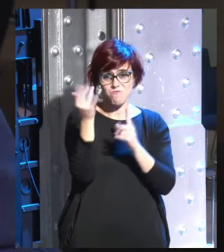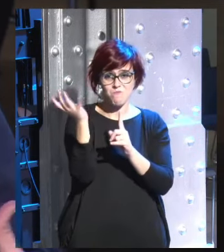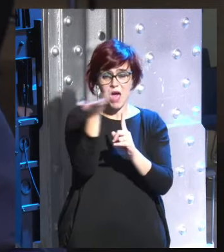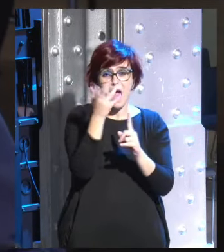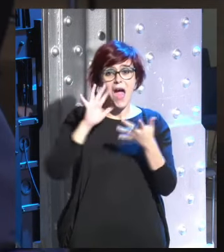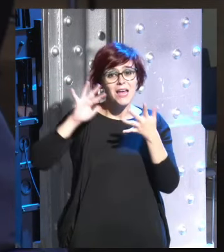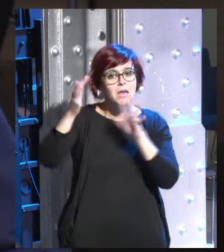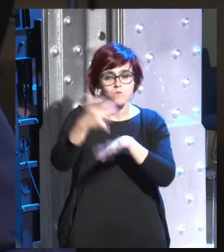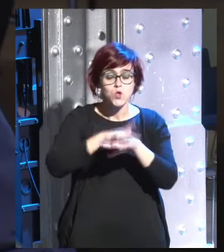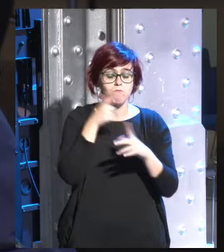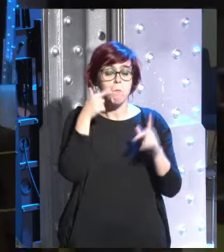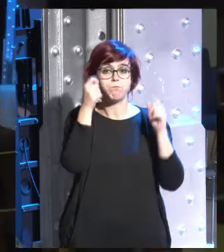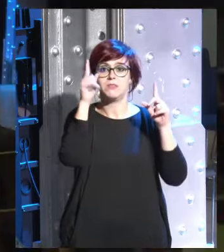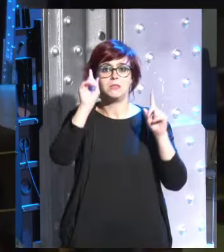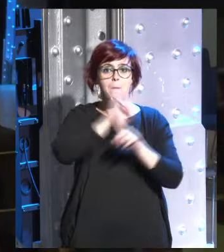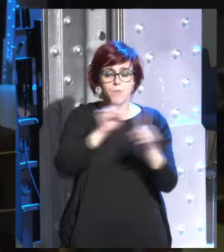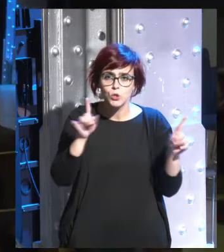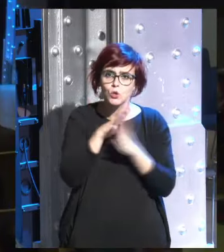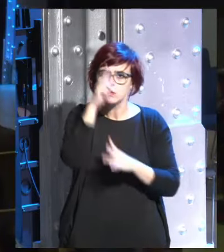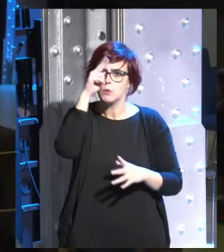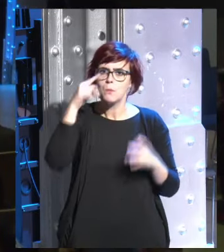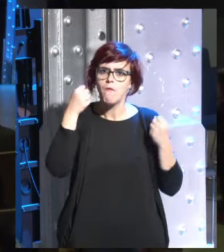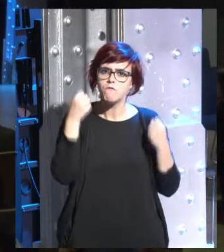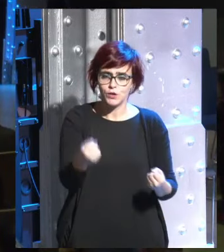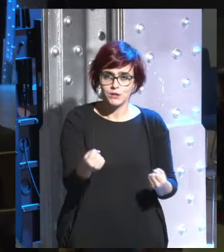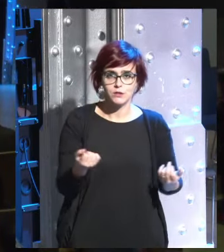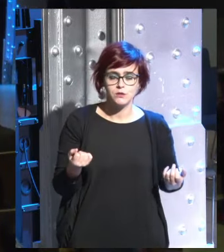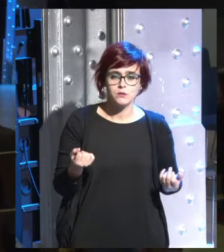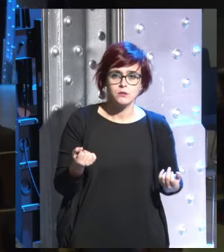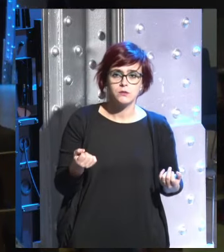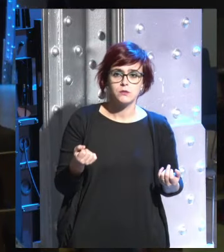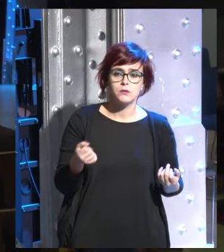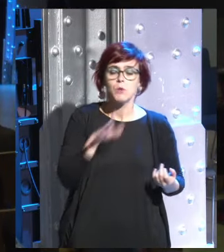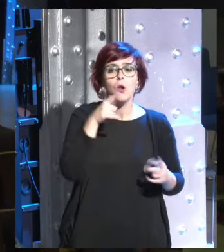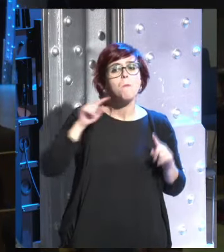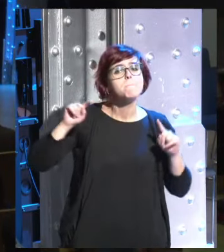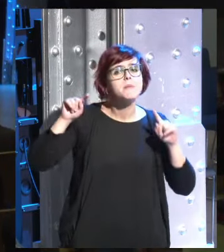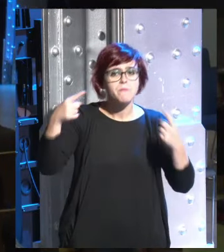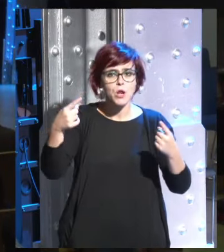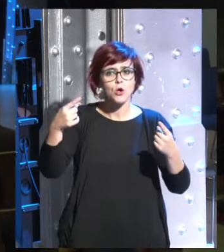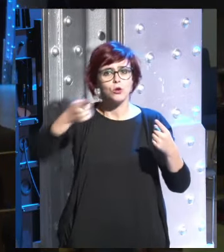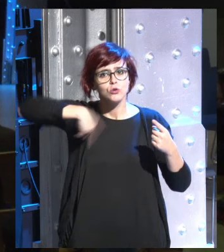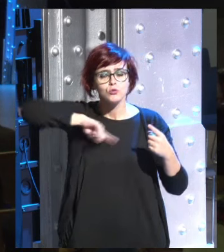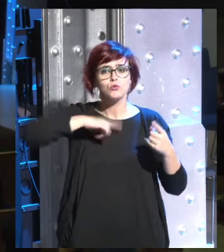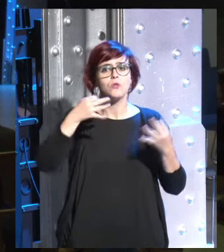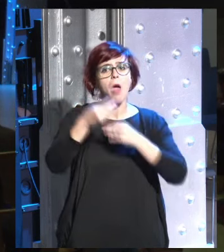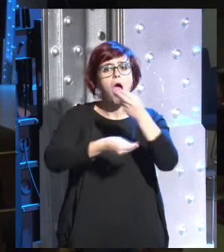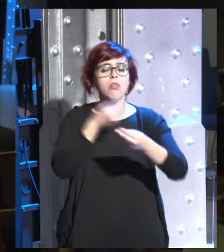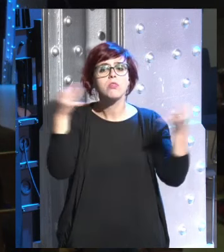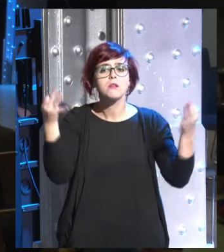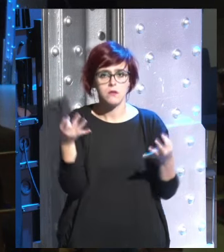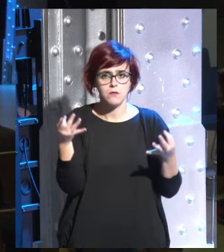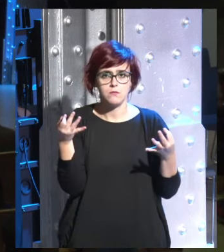podemos o deberíamos hacer y eso me preocupa mucho creo que lo primero que deberíamos hacer es